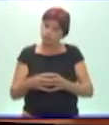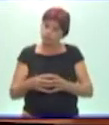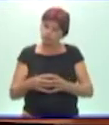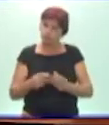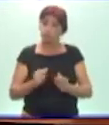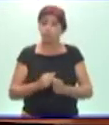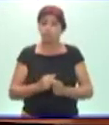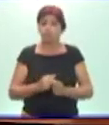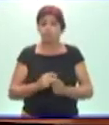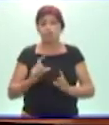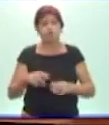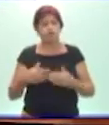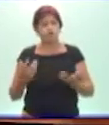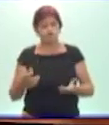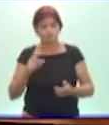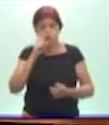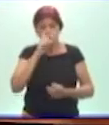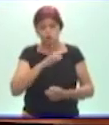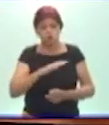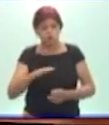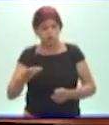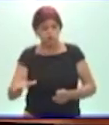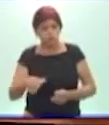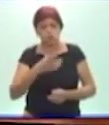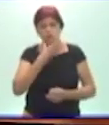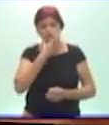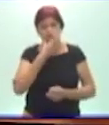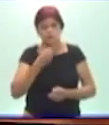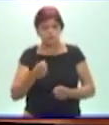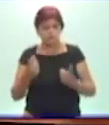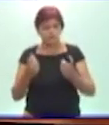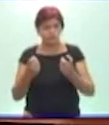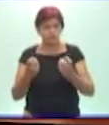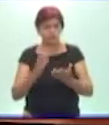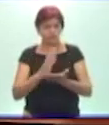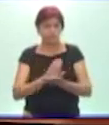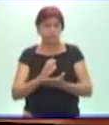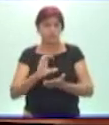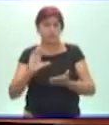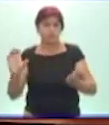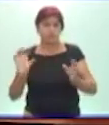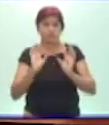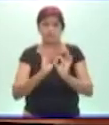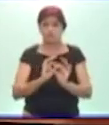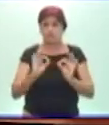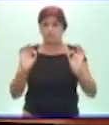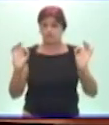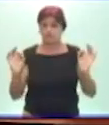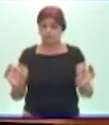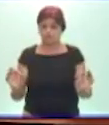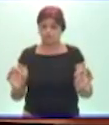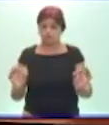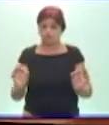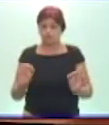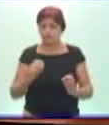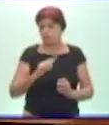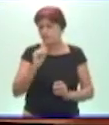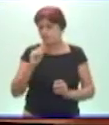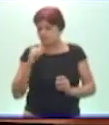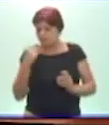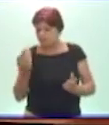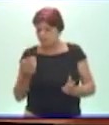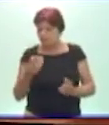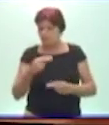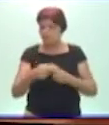los niños, adolescentes y jóvenes con necesidades educativas especiales. ¿Qué pudiéramos hacer nosotros